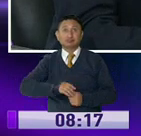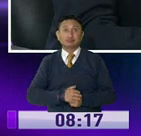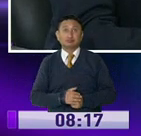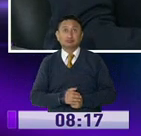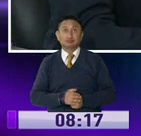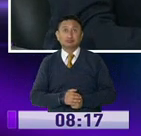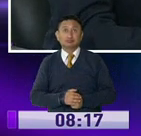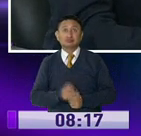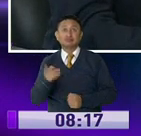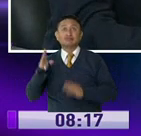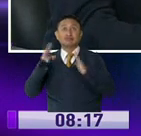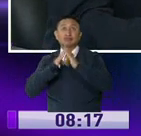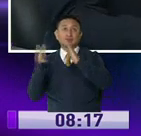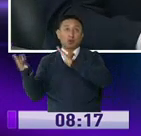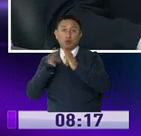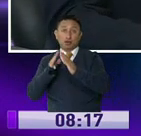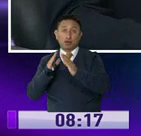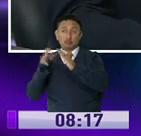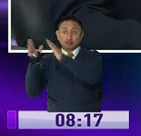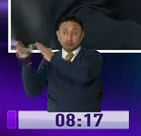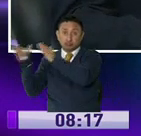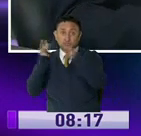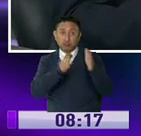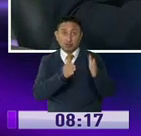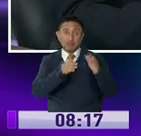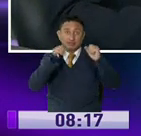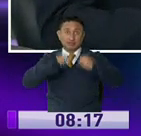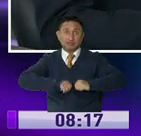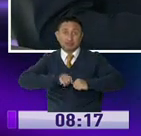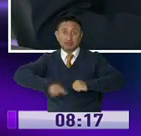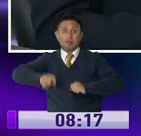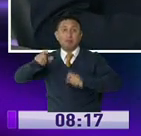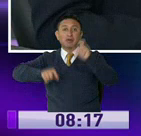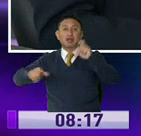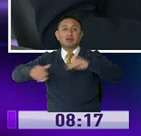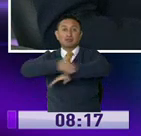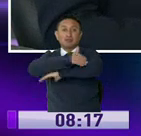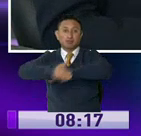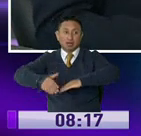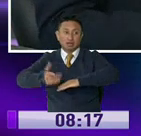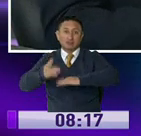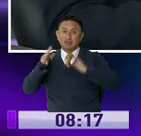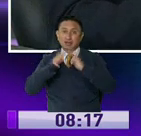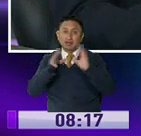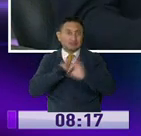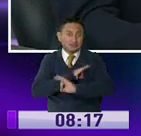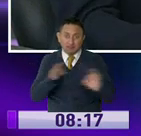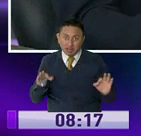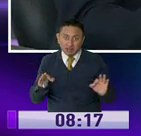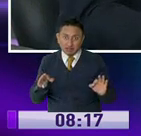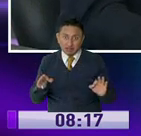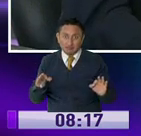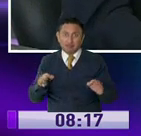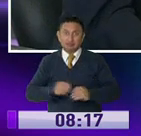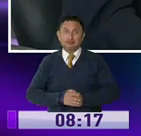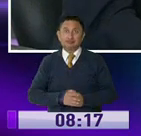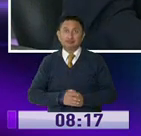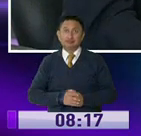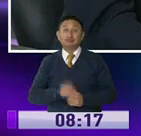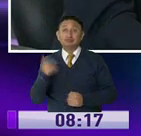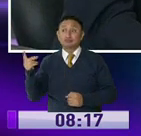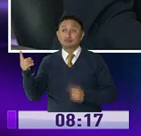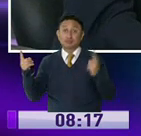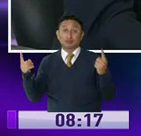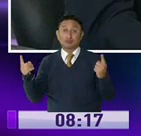en los dos albergues que el municipio de Quito ha implementado para habitantes de calle. Personas netamente que no tienen un hogar. En estos